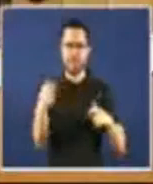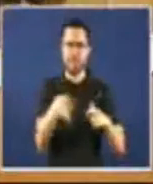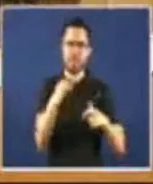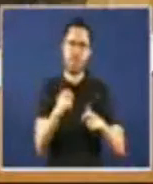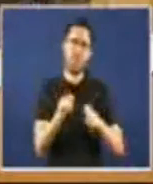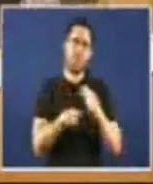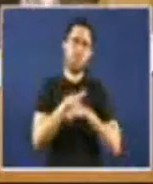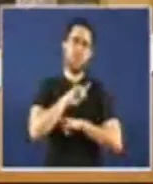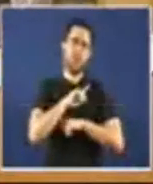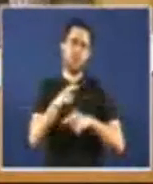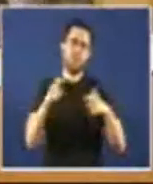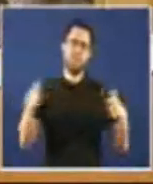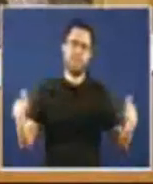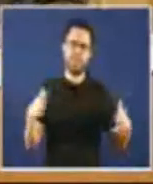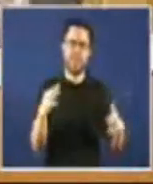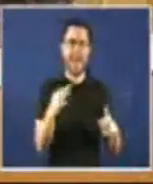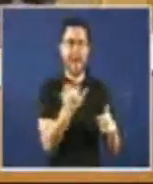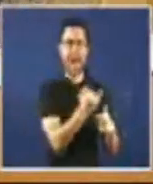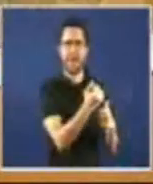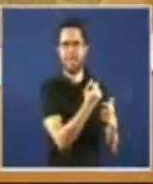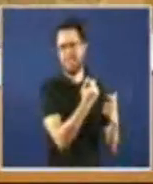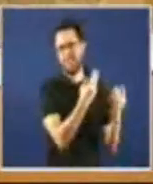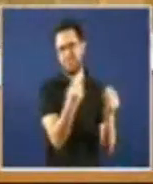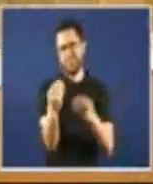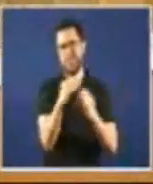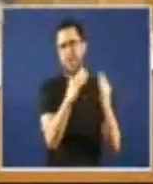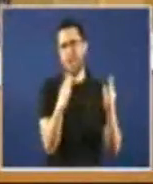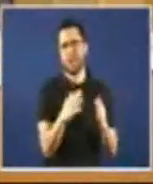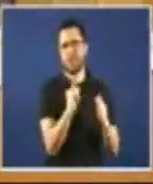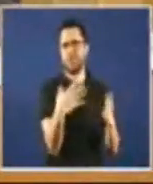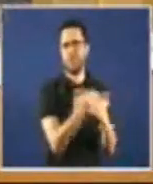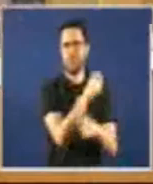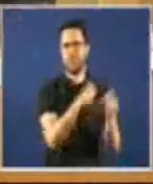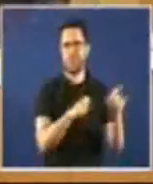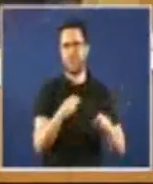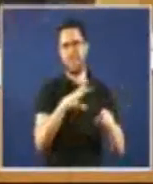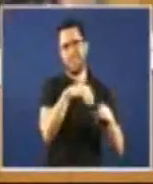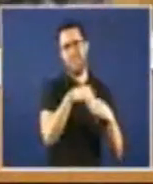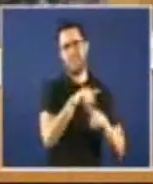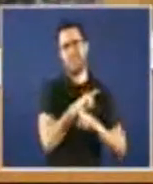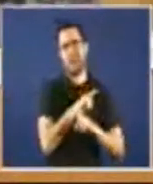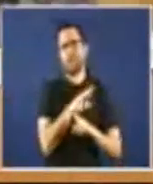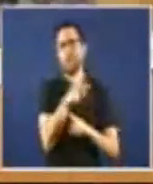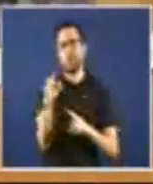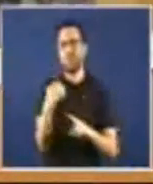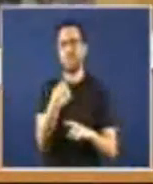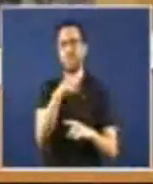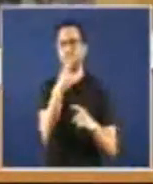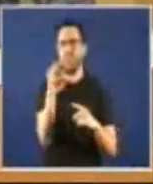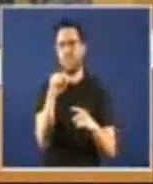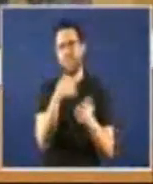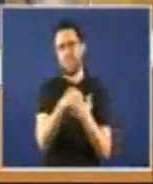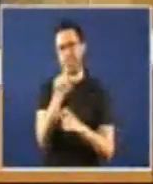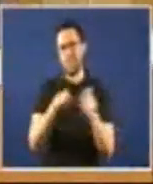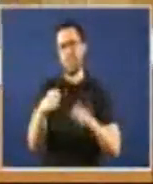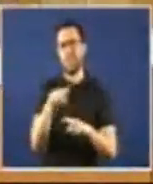.000 folgares nos que todos os membros están no paro. 127.000 que son parados de longa duración. 115.000 que teñen máis de 45 anos.